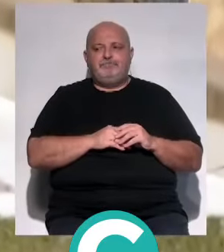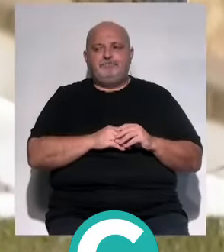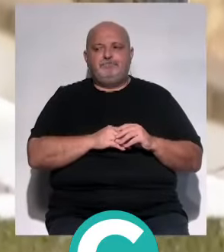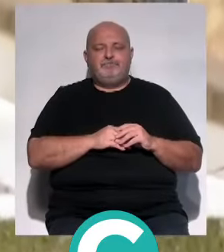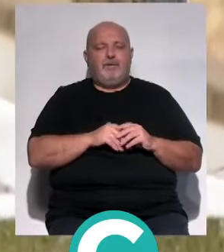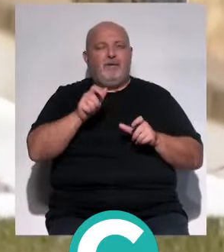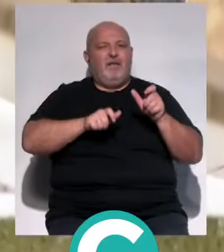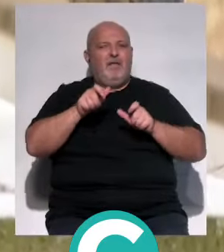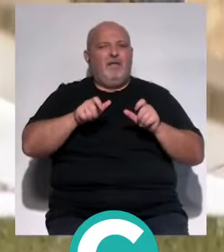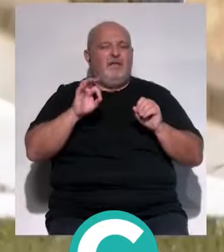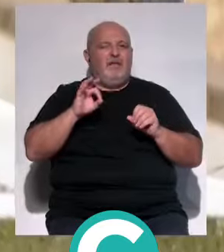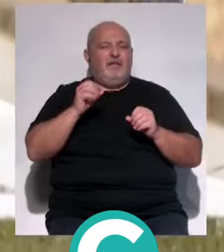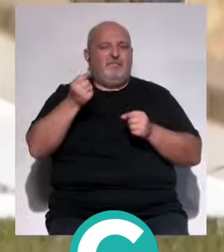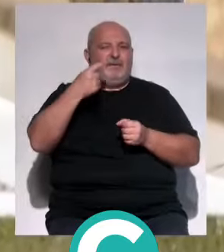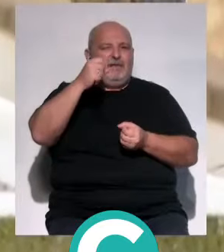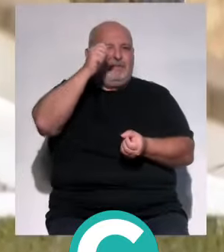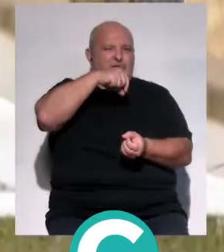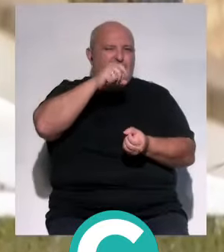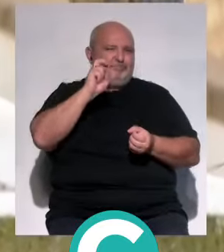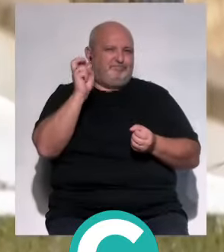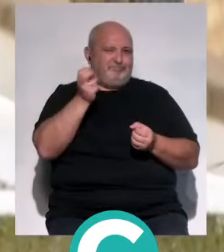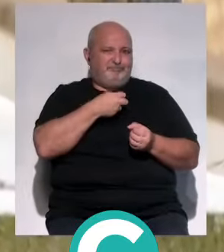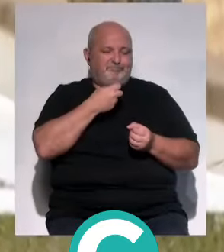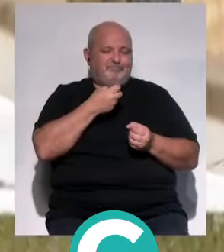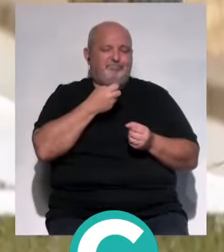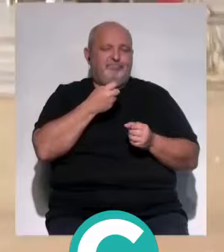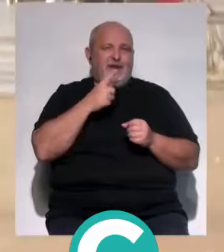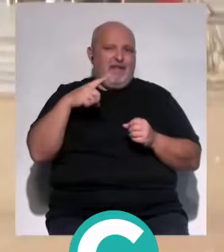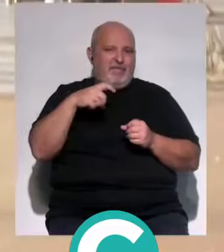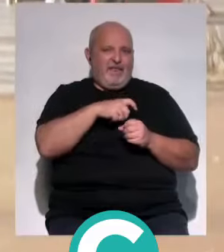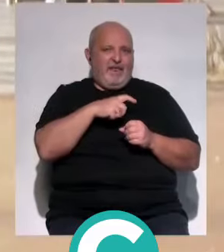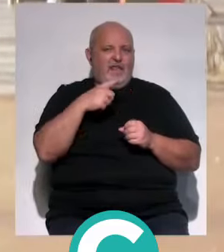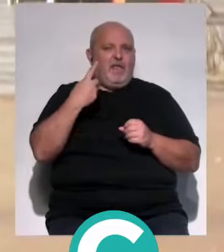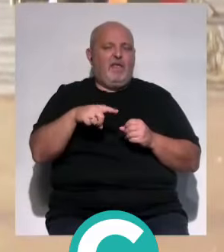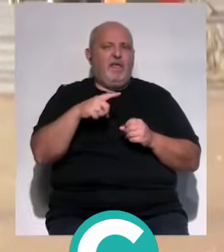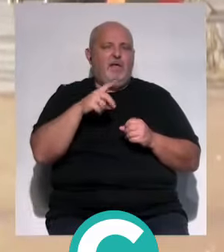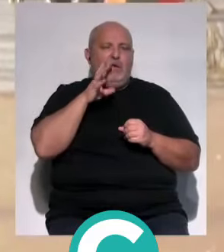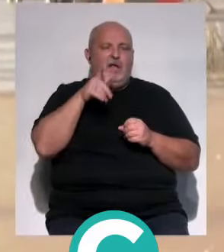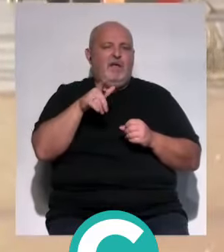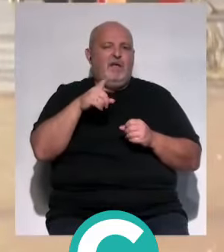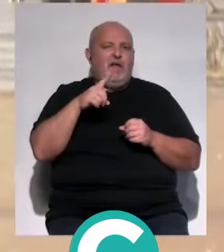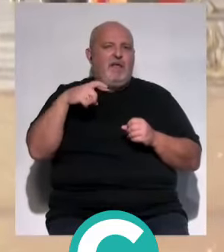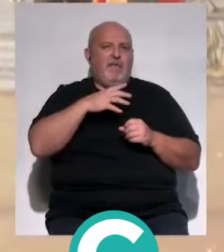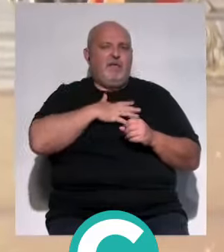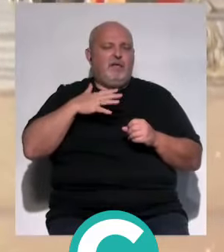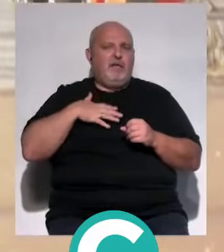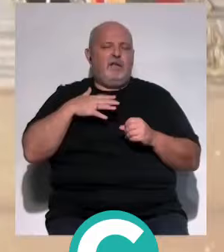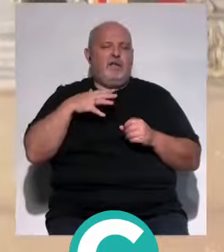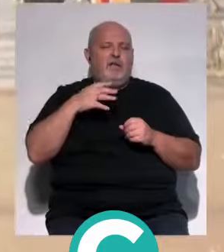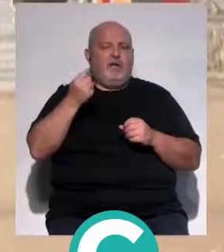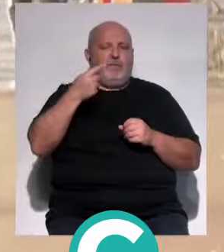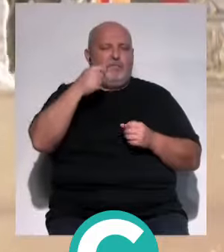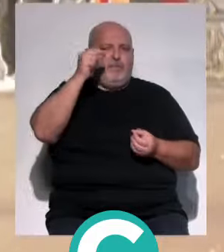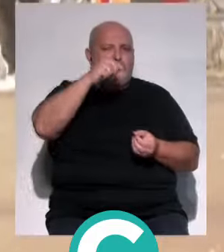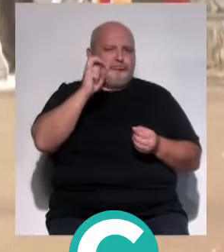Las personas que están en tratamiento, las afectadas, afectados por cáncer de mama, que están con tratamientos